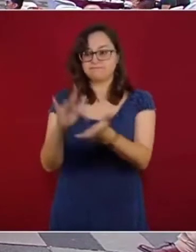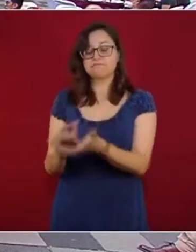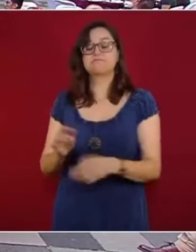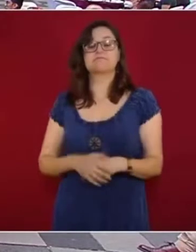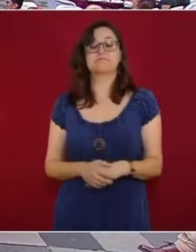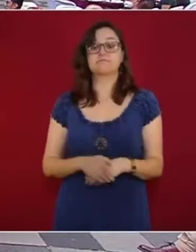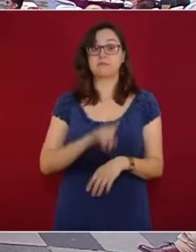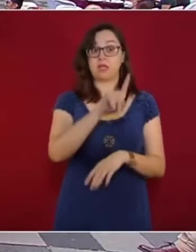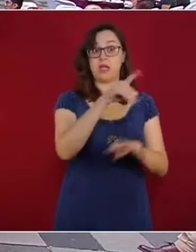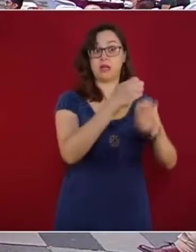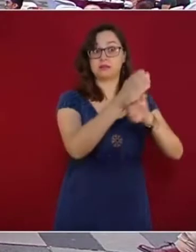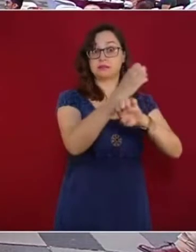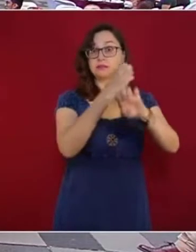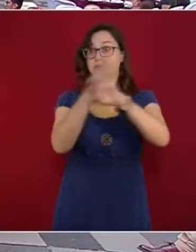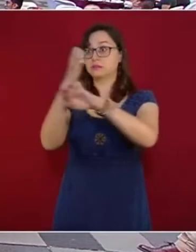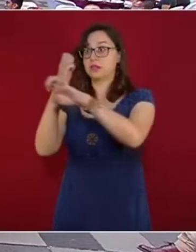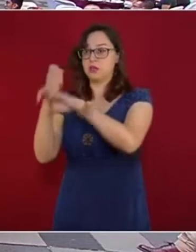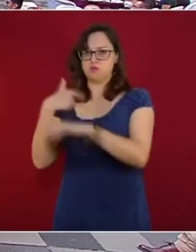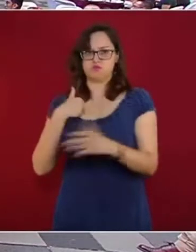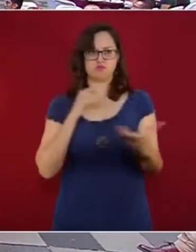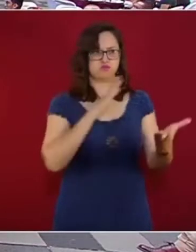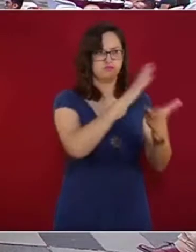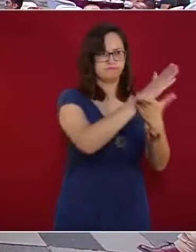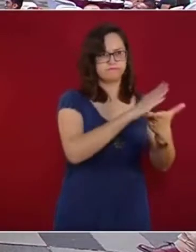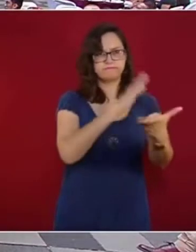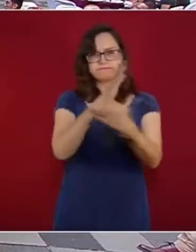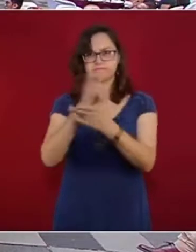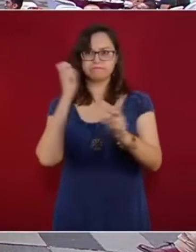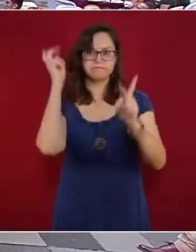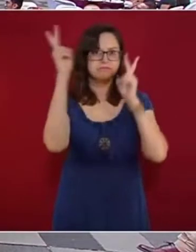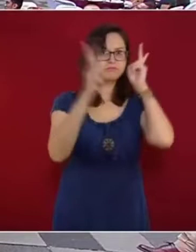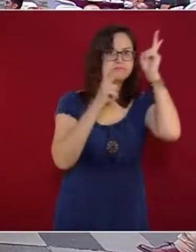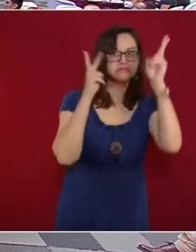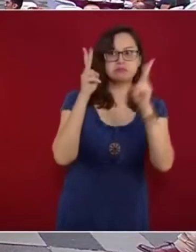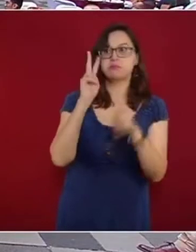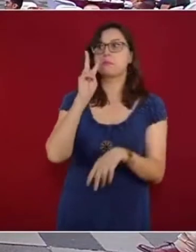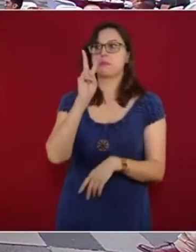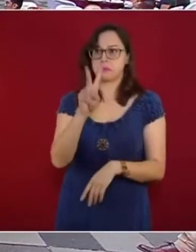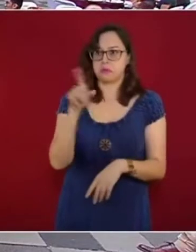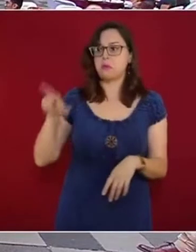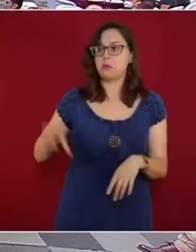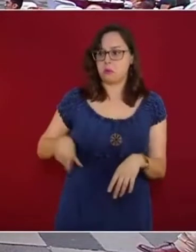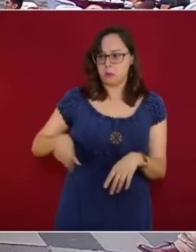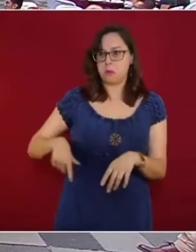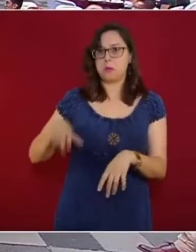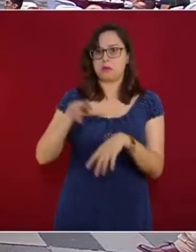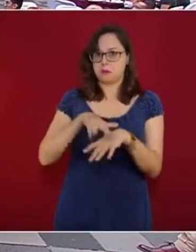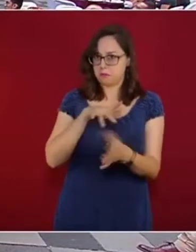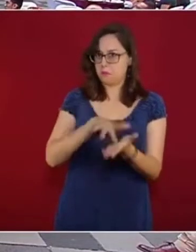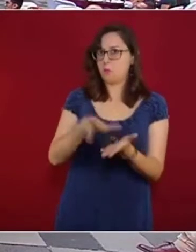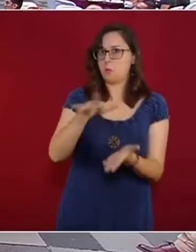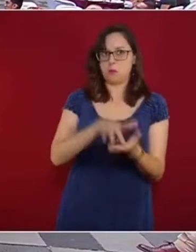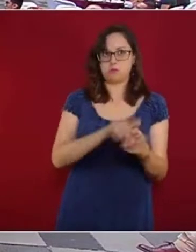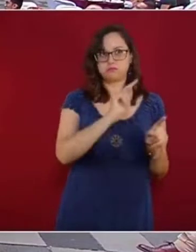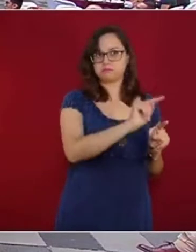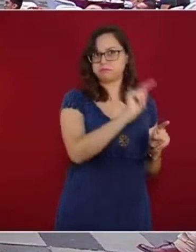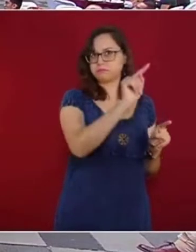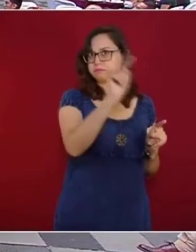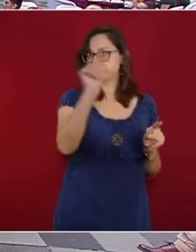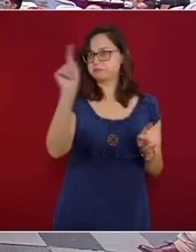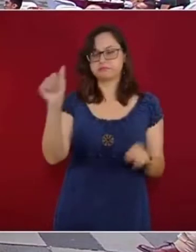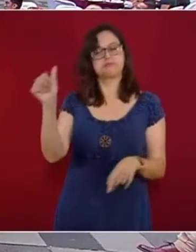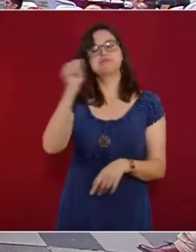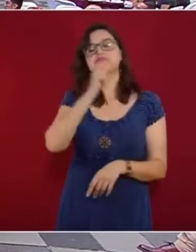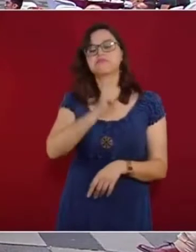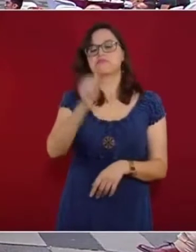ido, siempre veo la mano del gobernador en apoyo al Magisterio. Muchísimas gracias. En especial también, y creo que es lo más